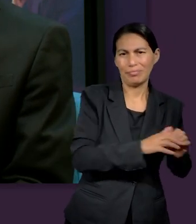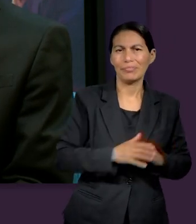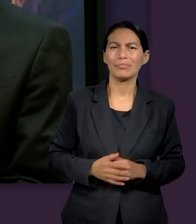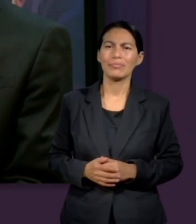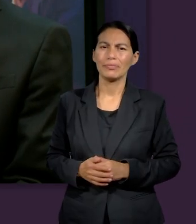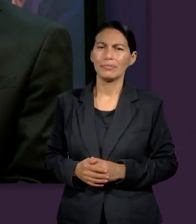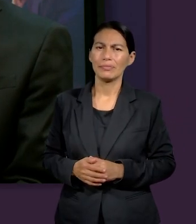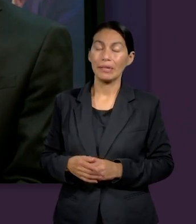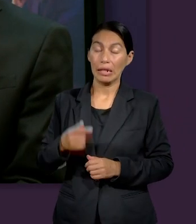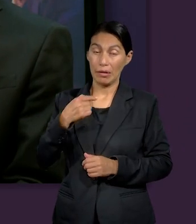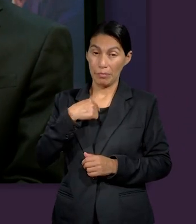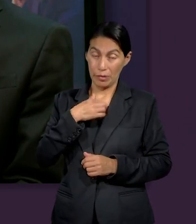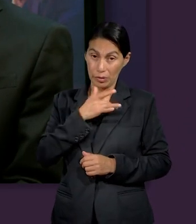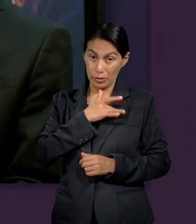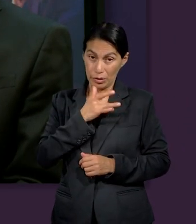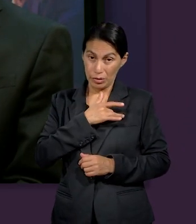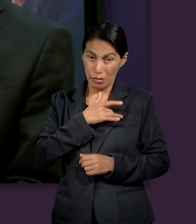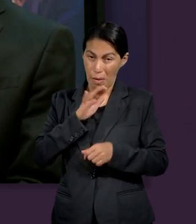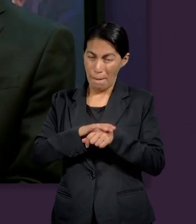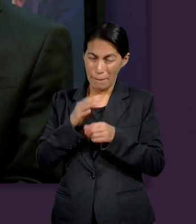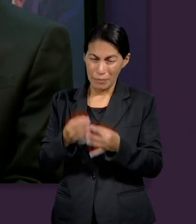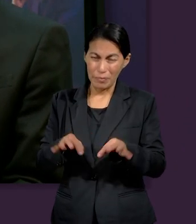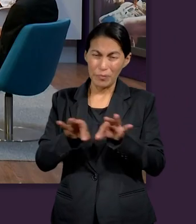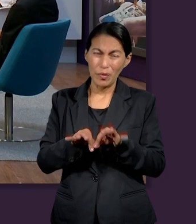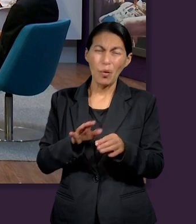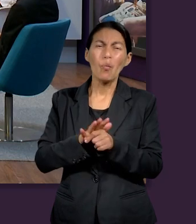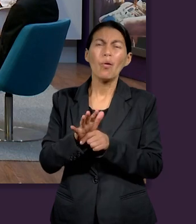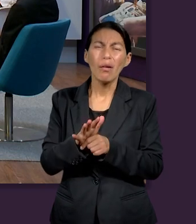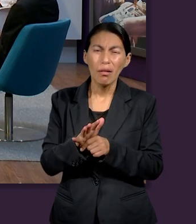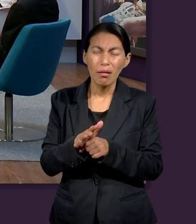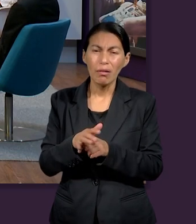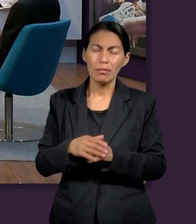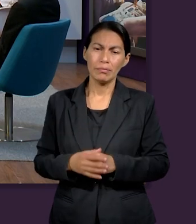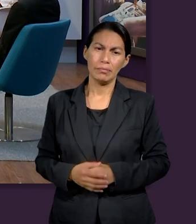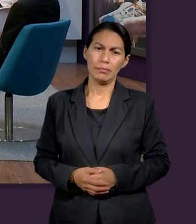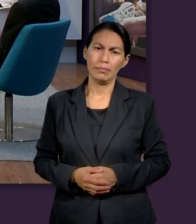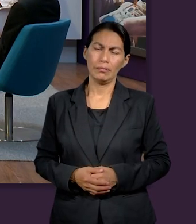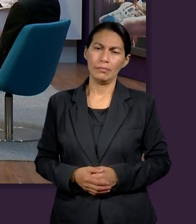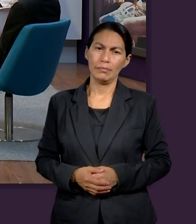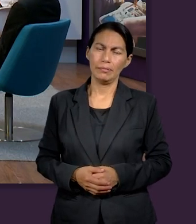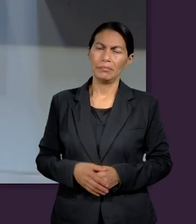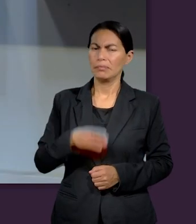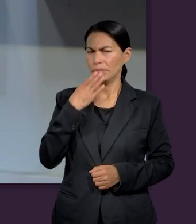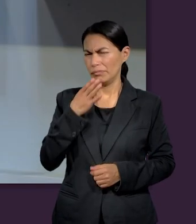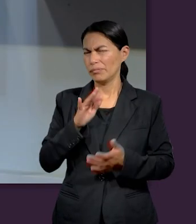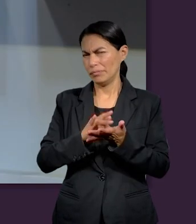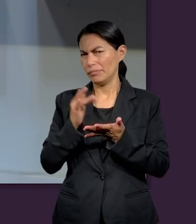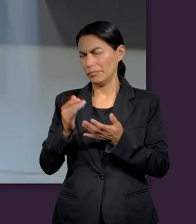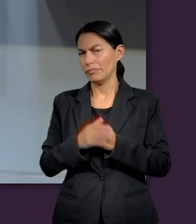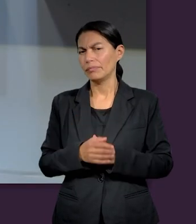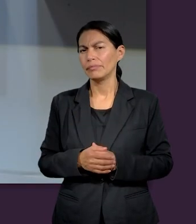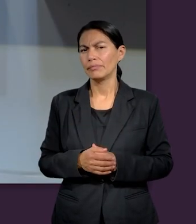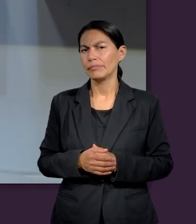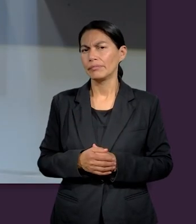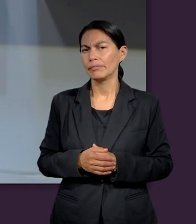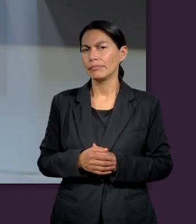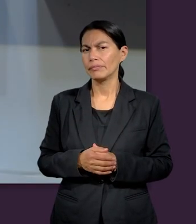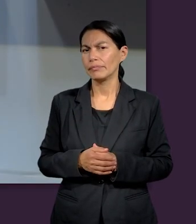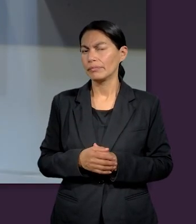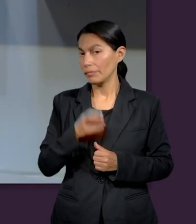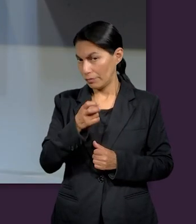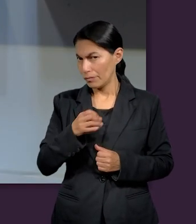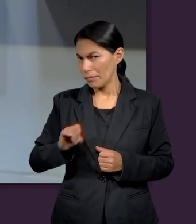va más que nada a qué ocupa nuestro primer lugar. Ok, muchas gracias es interesante porque